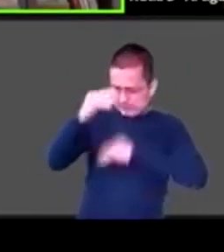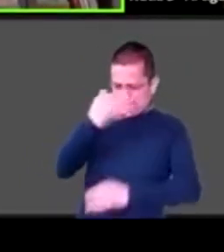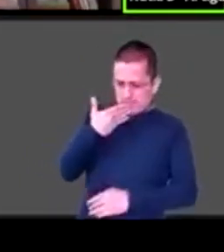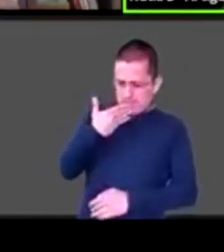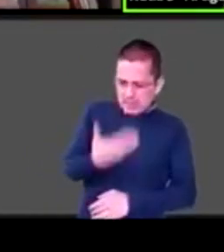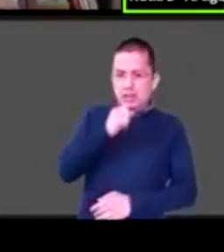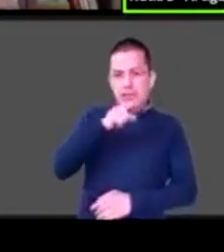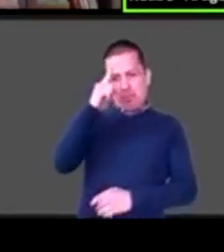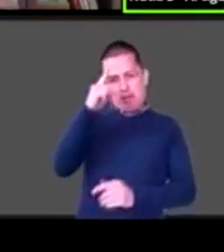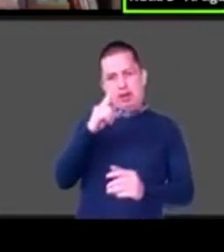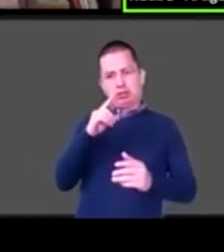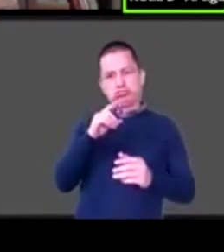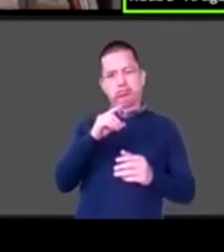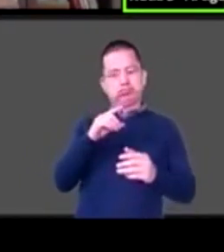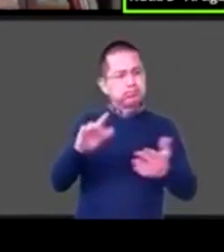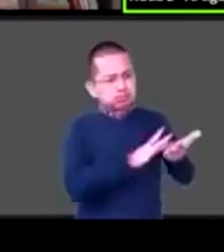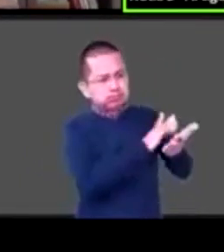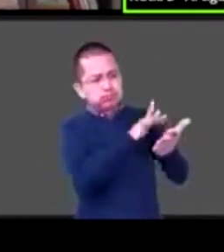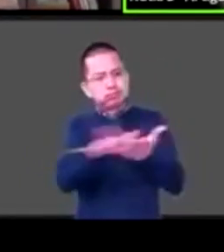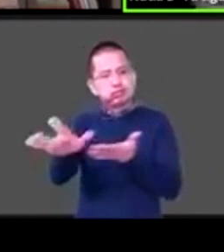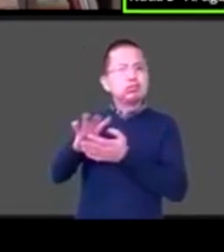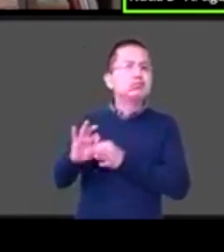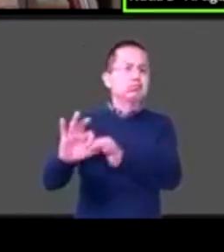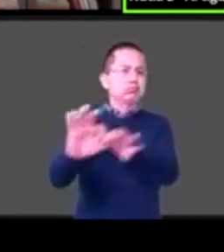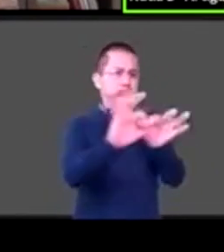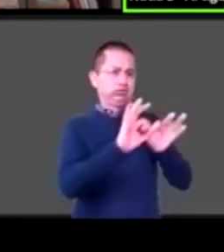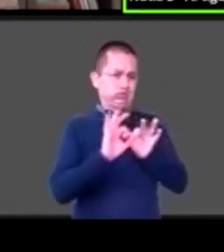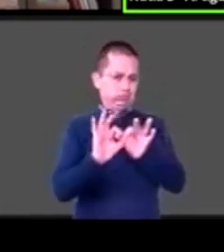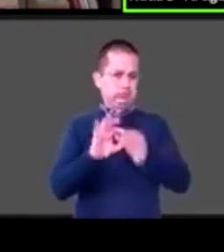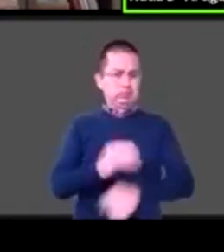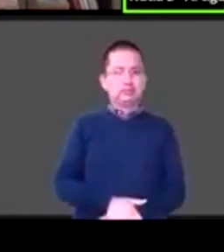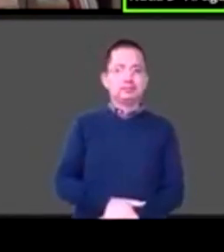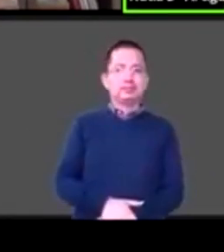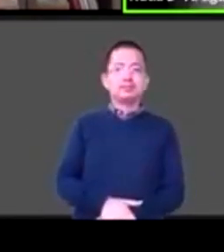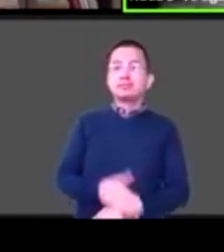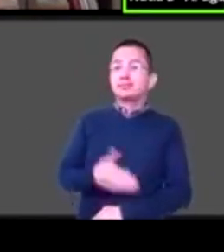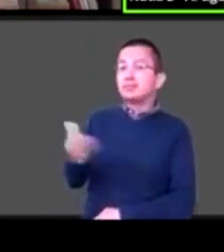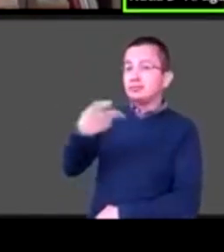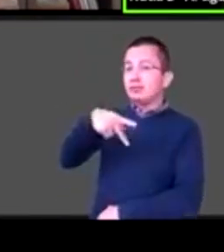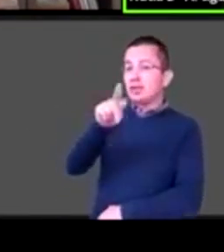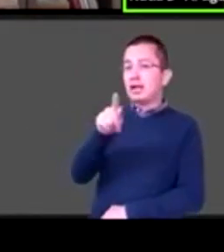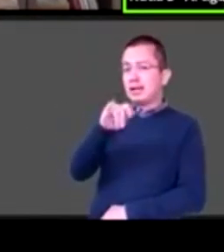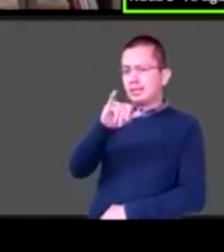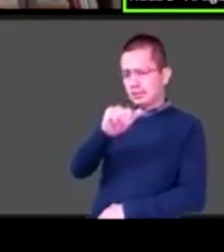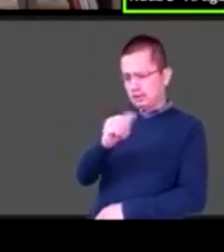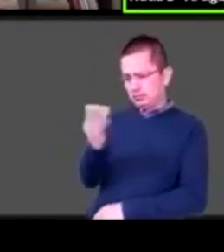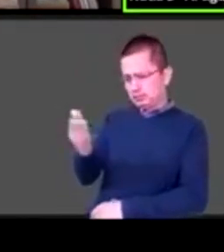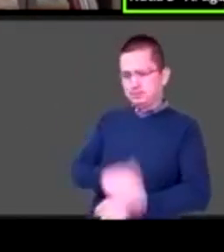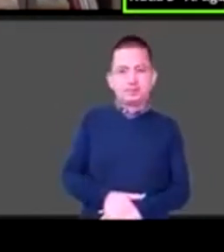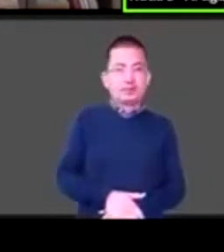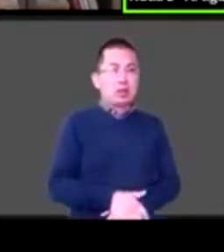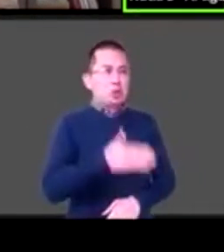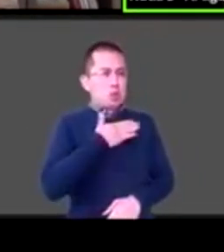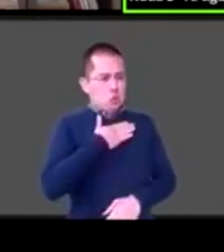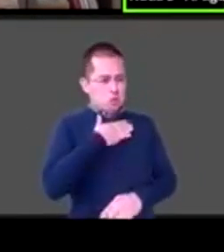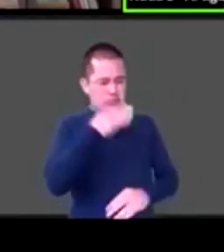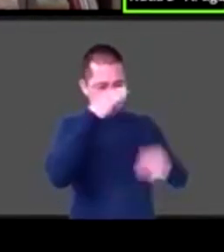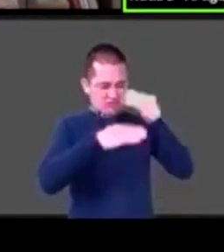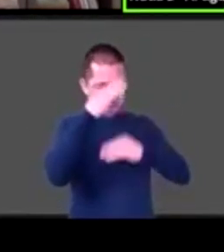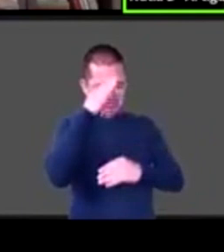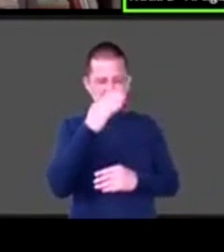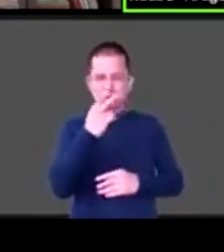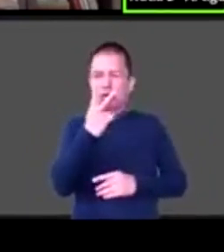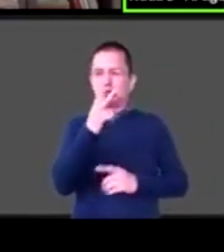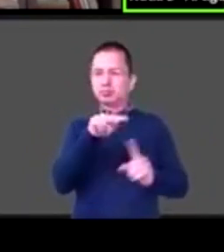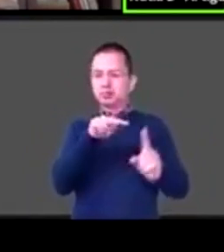pues yo yo haría la reflexión en dos sentidos una como social y otra personal las sociales que sí creo